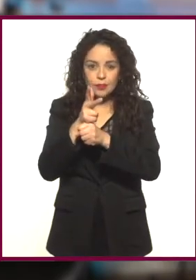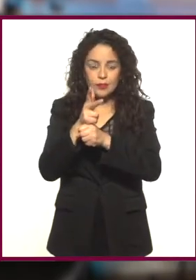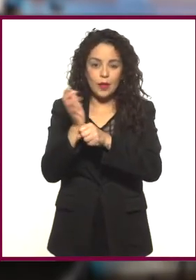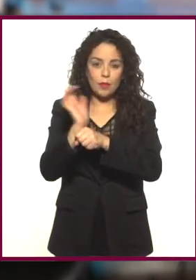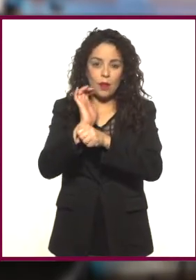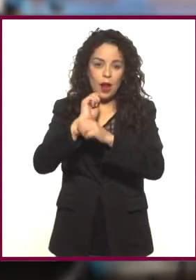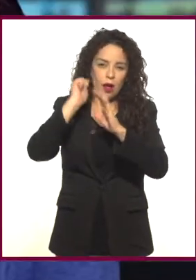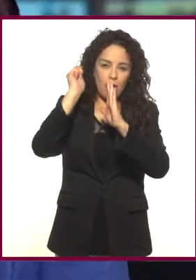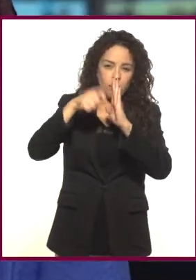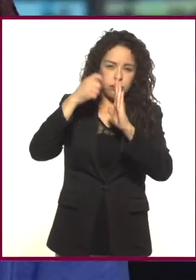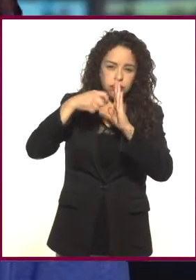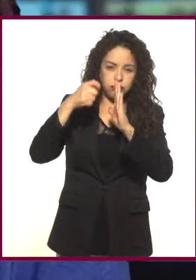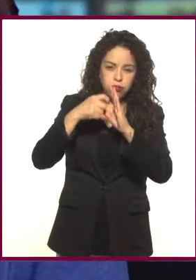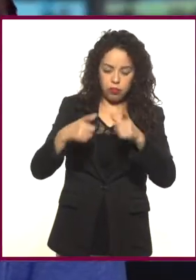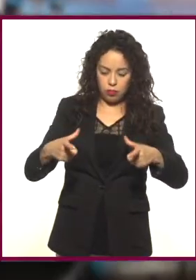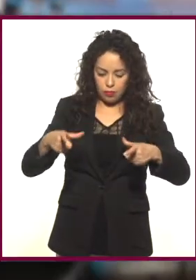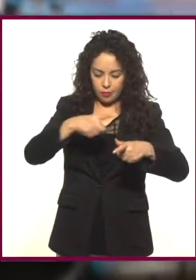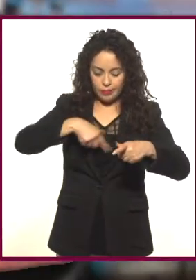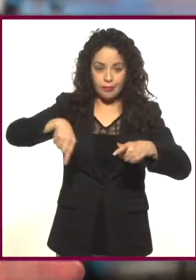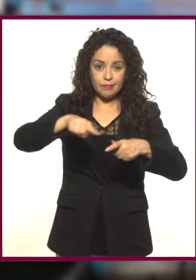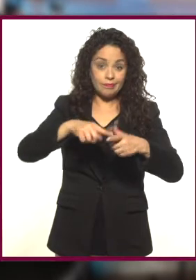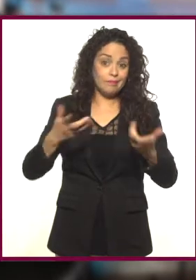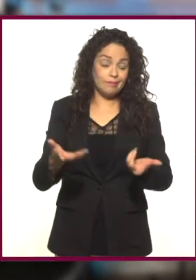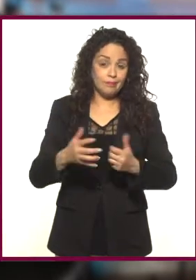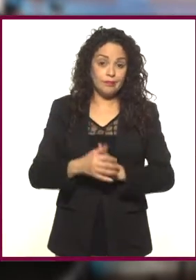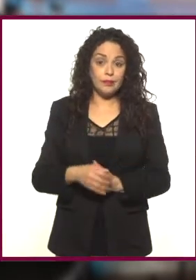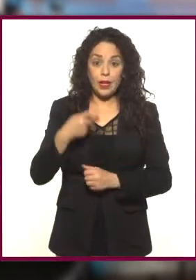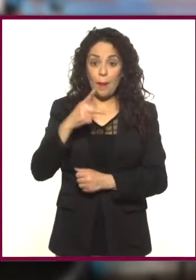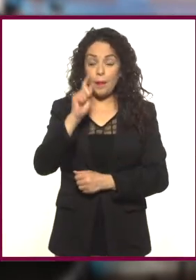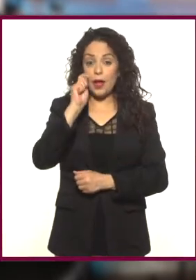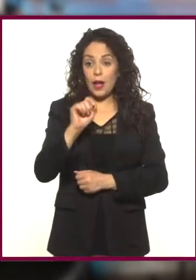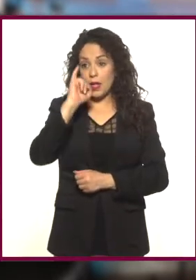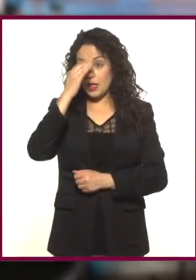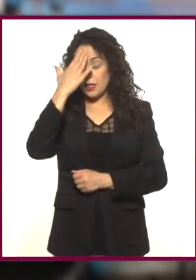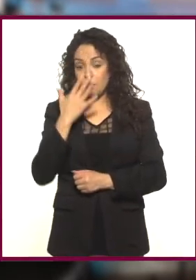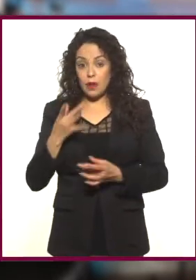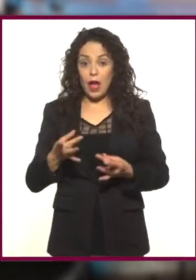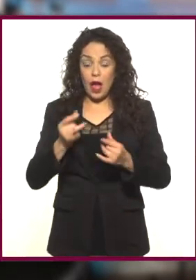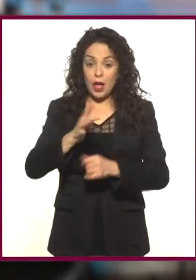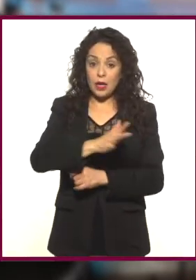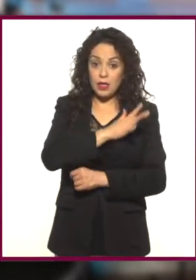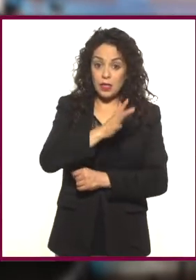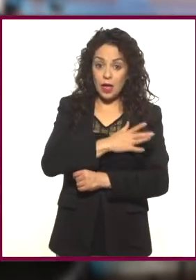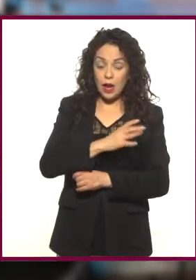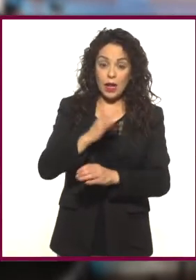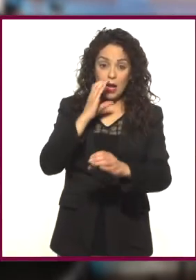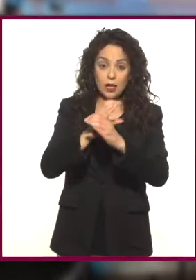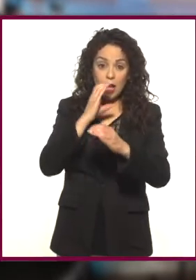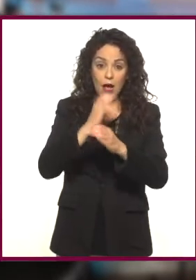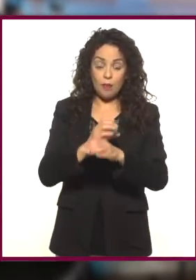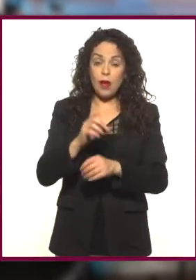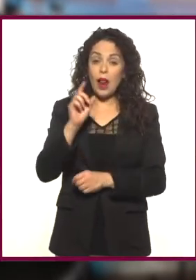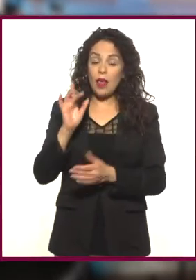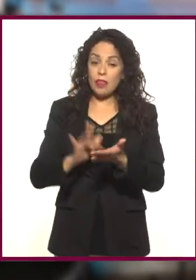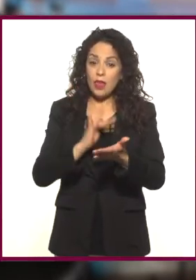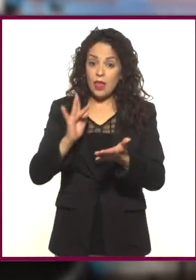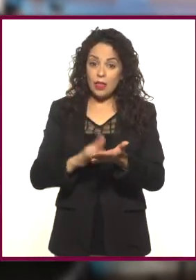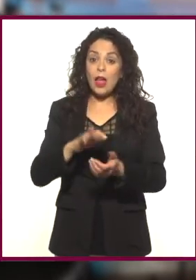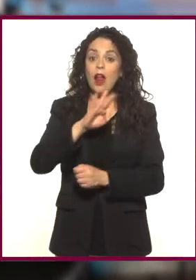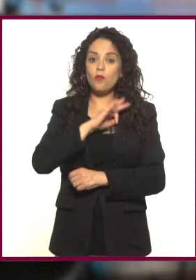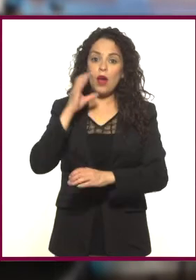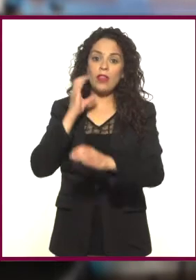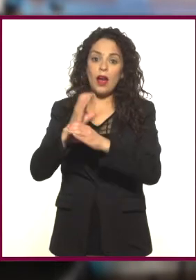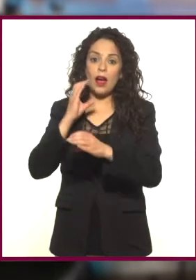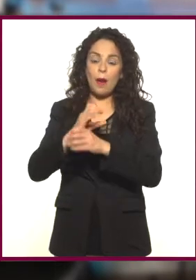milímetros. ¿Entonces? El chiste está en que la calidad de la imagen de una cámara digital le puede competir a una